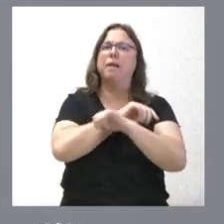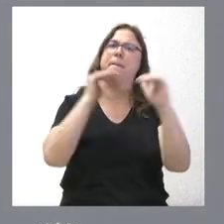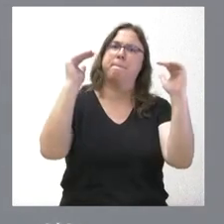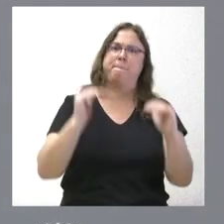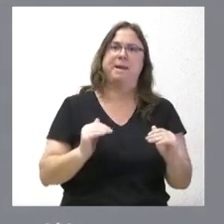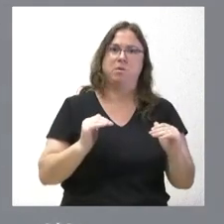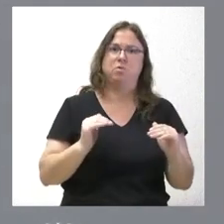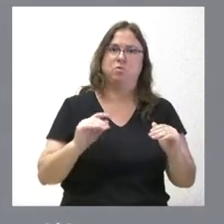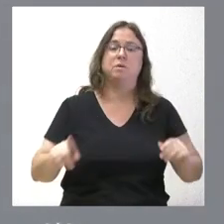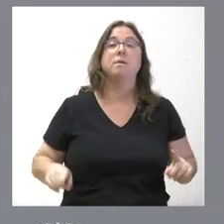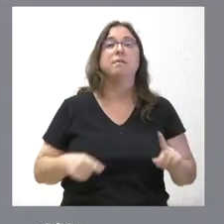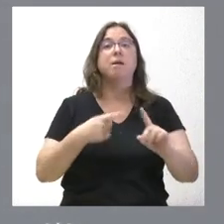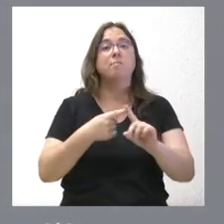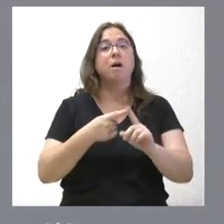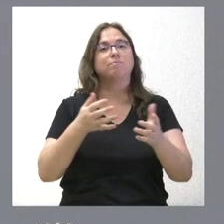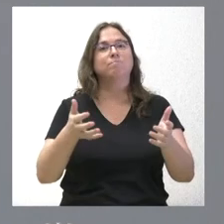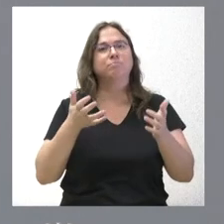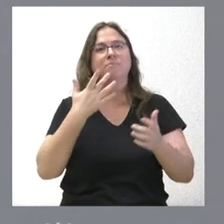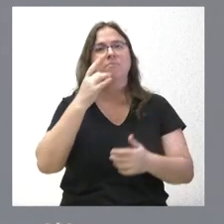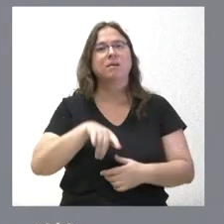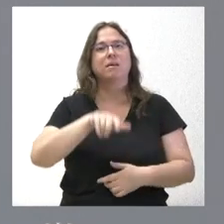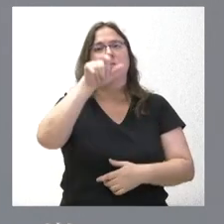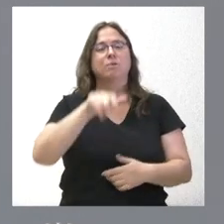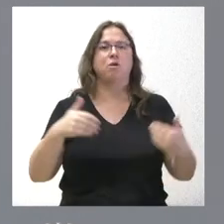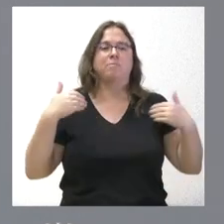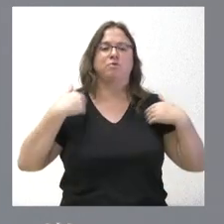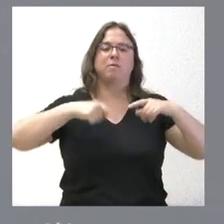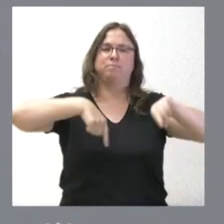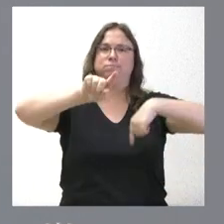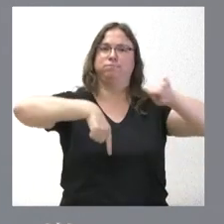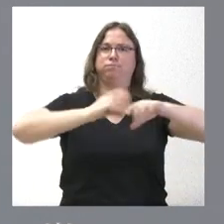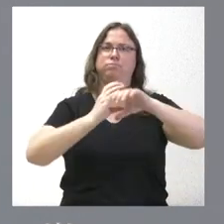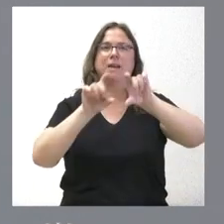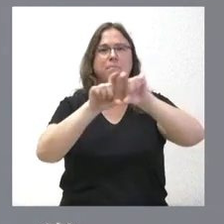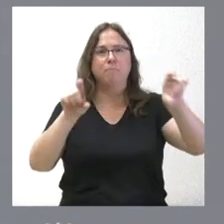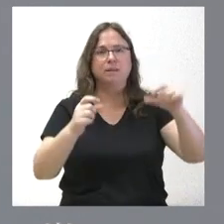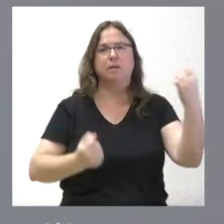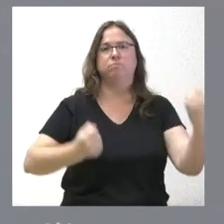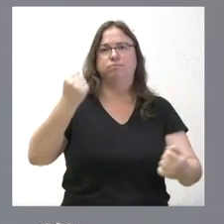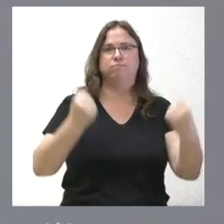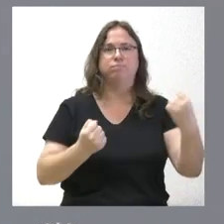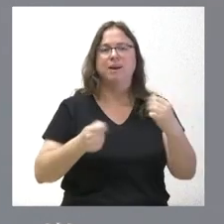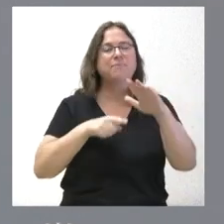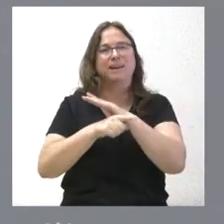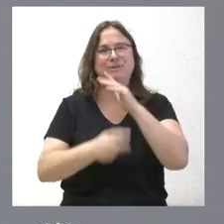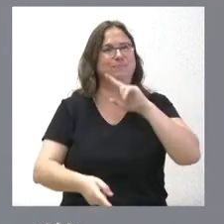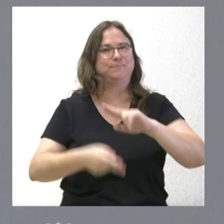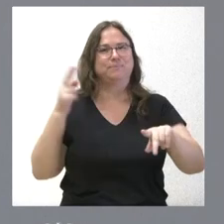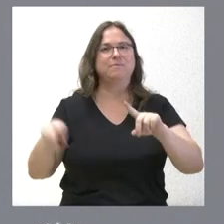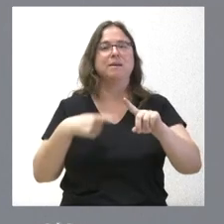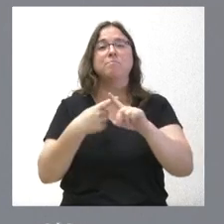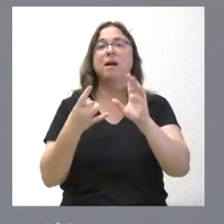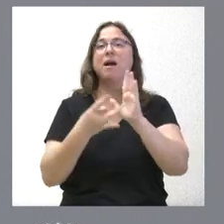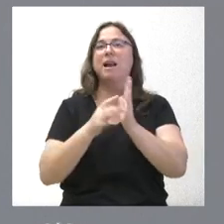También se van a beneficiar los operadores del transporte, que van a tener una Administración más ágil del sistema, aumentando la